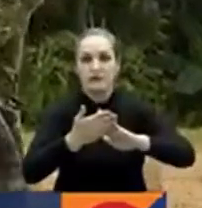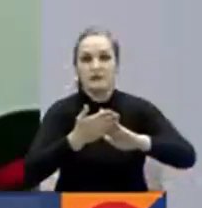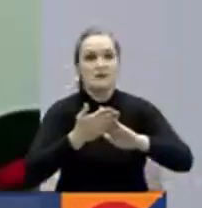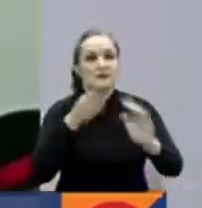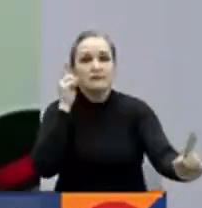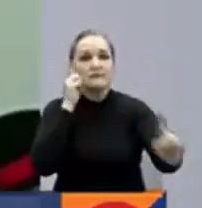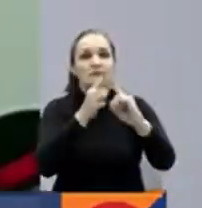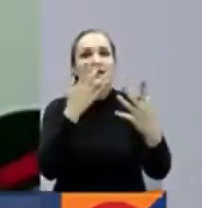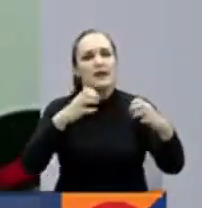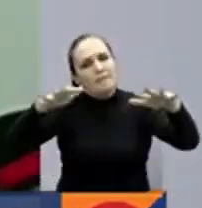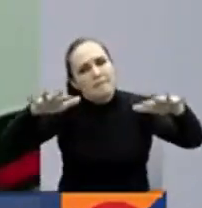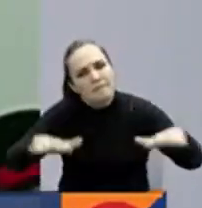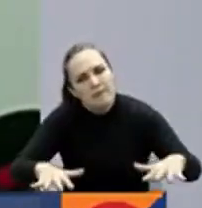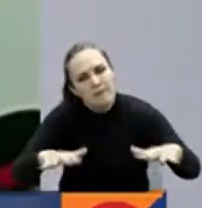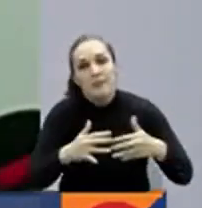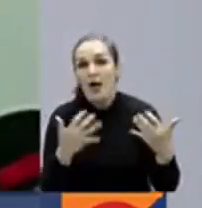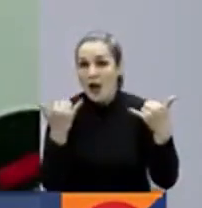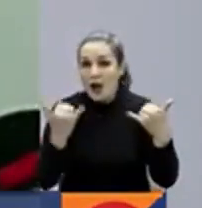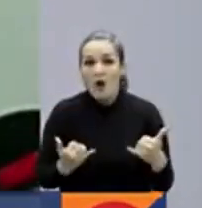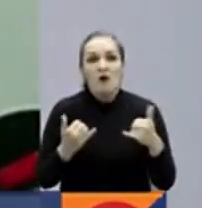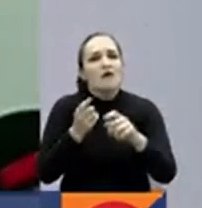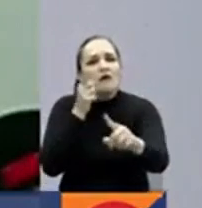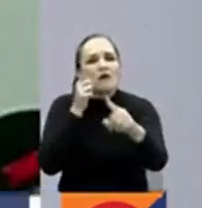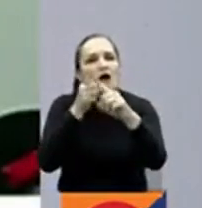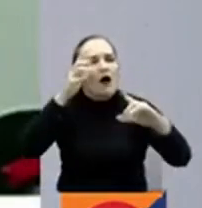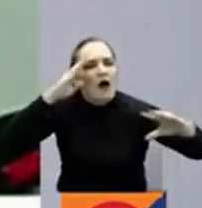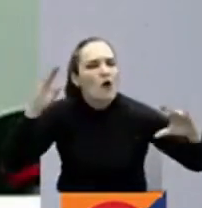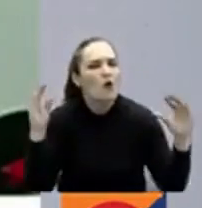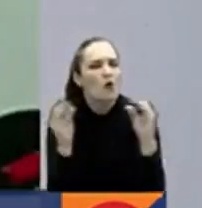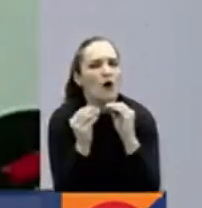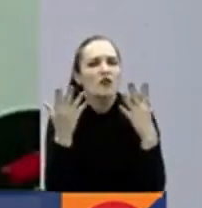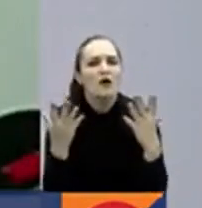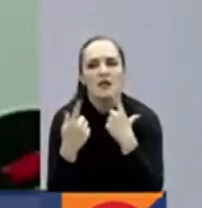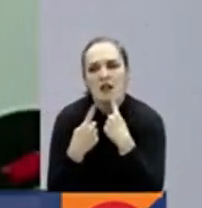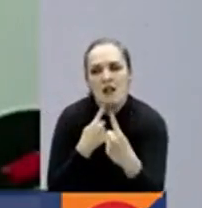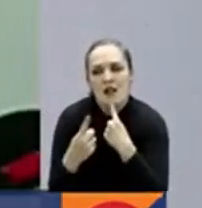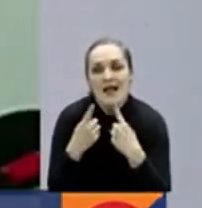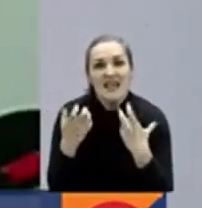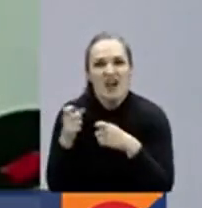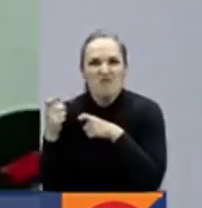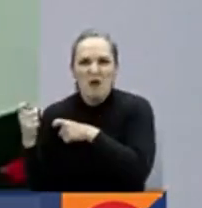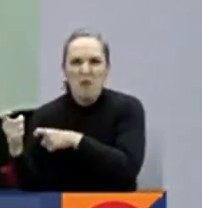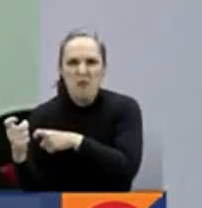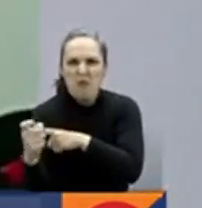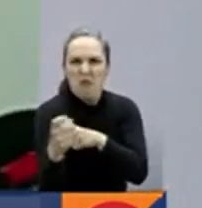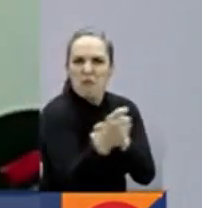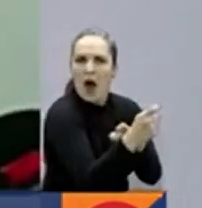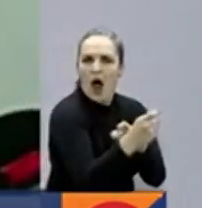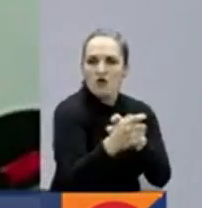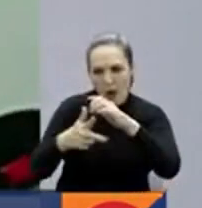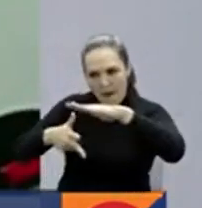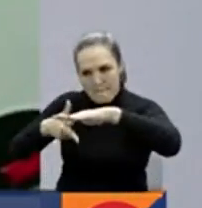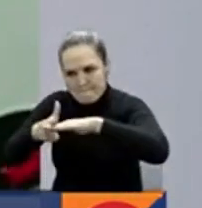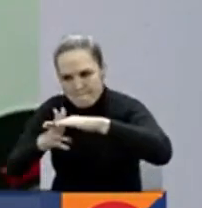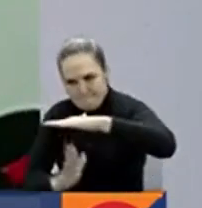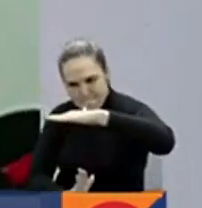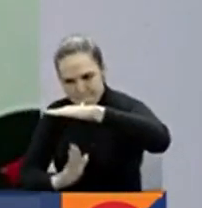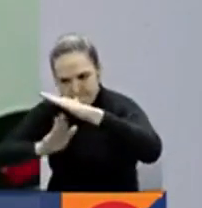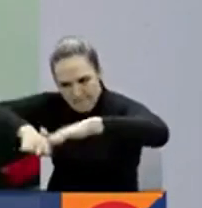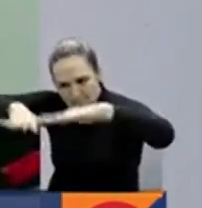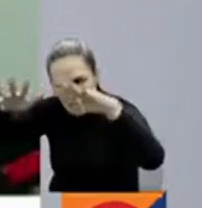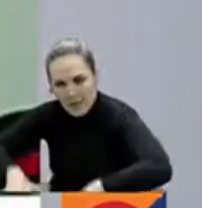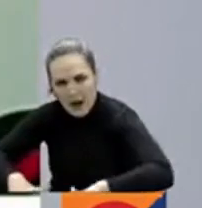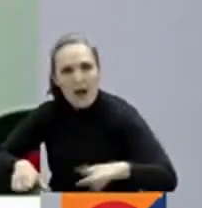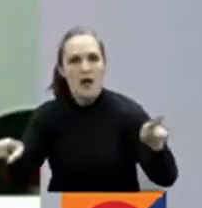principal. Se empezará a tratar y a acordar un cese al fuego bilateral. Además, se hará